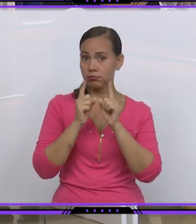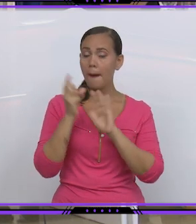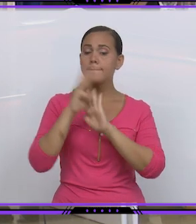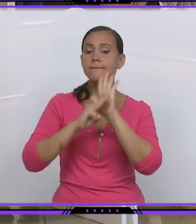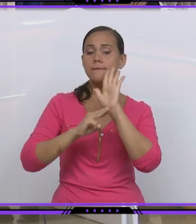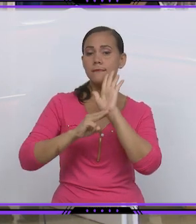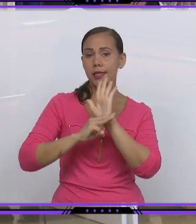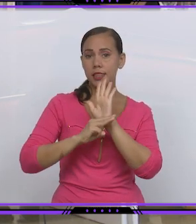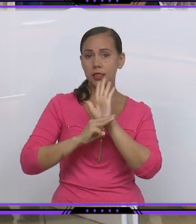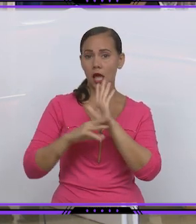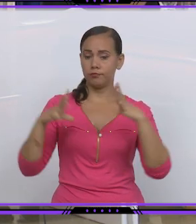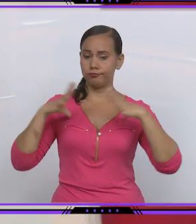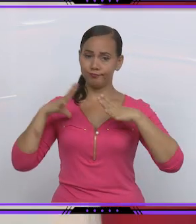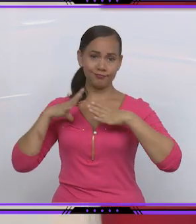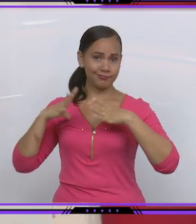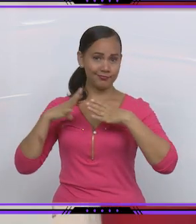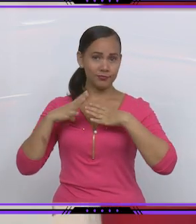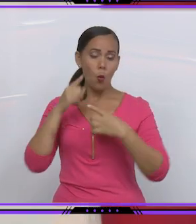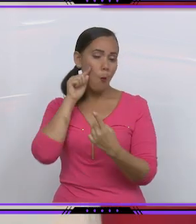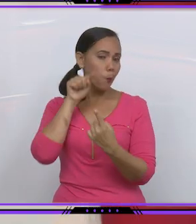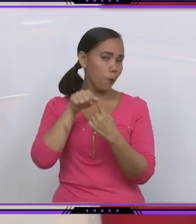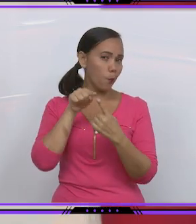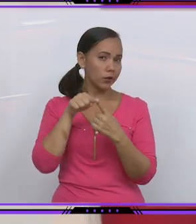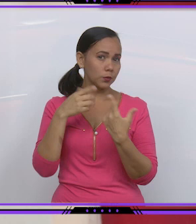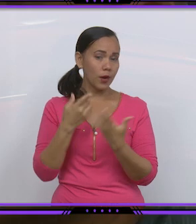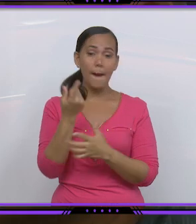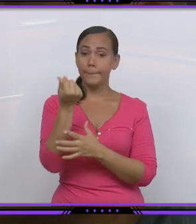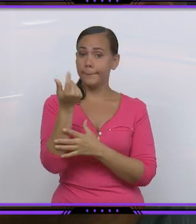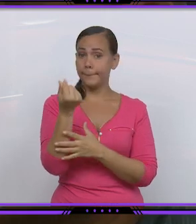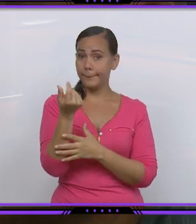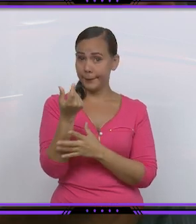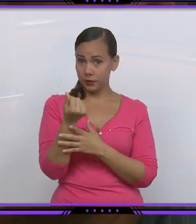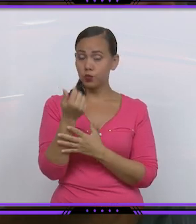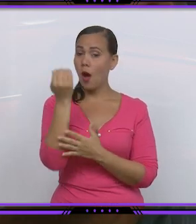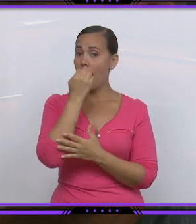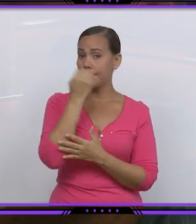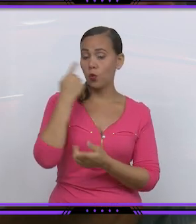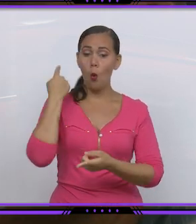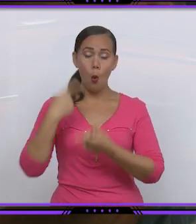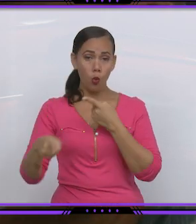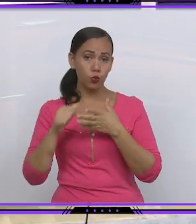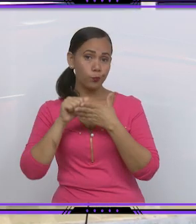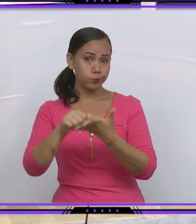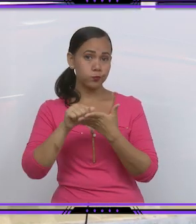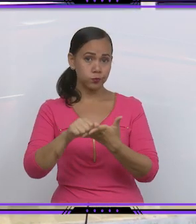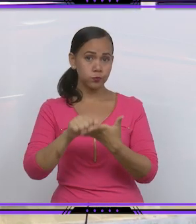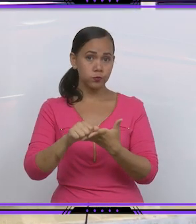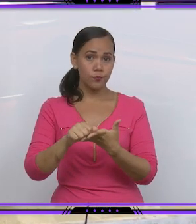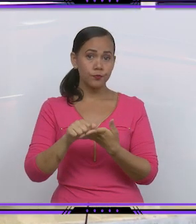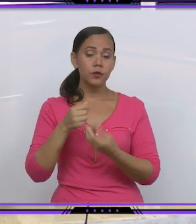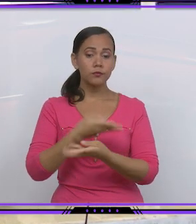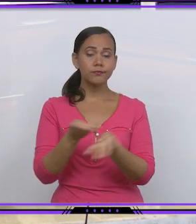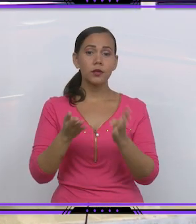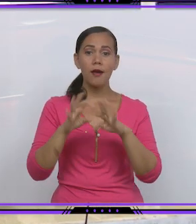las medidas que aplican desde la Comisión de Recreación con el objetivo de concertar los precios de los alimentos y otros servicios básicos en beneficio del sano